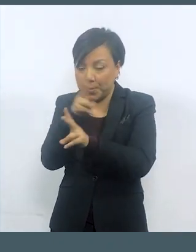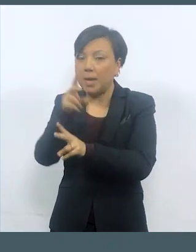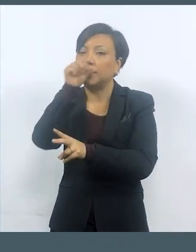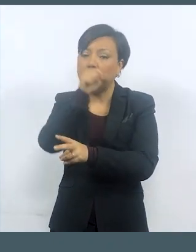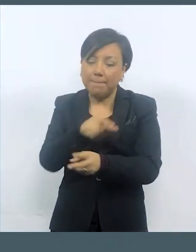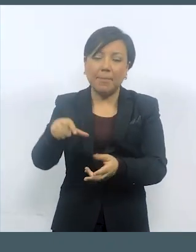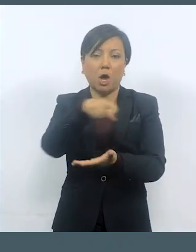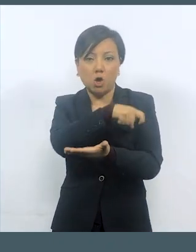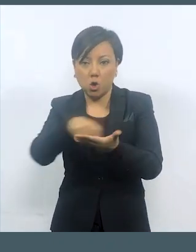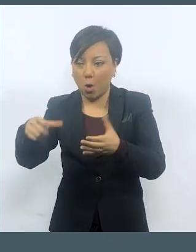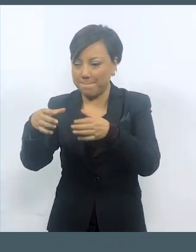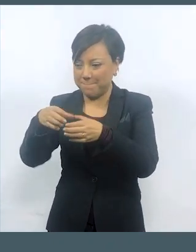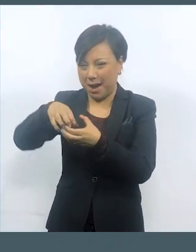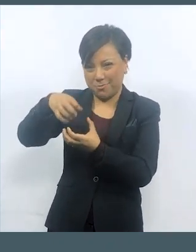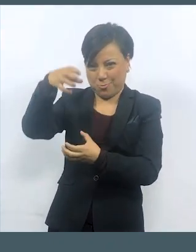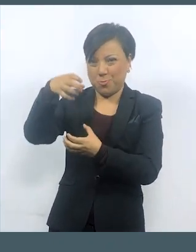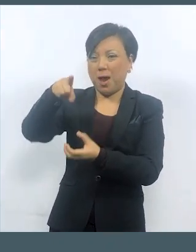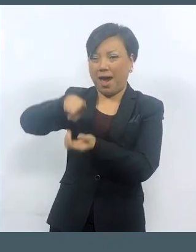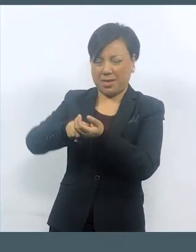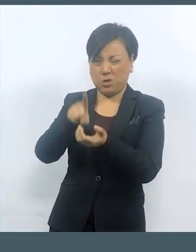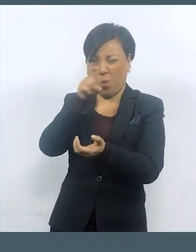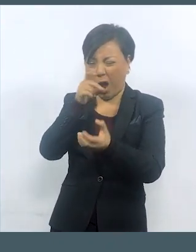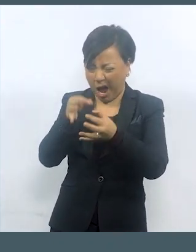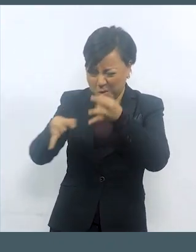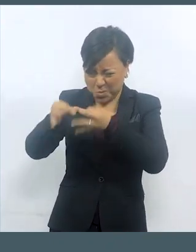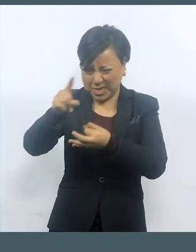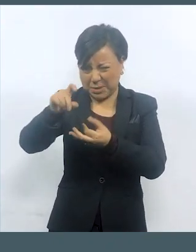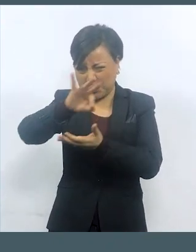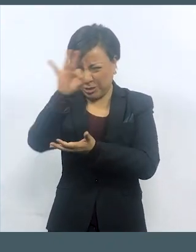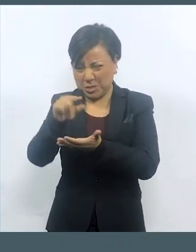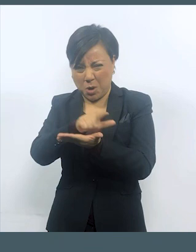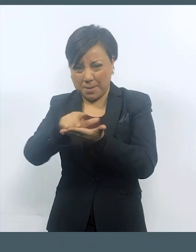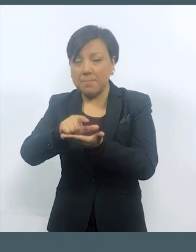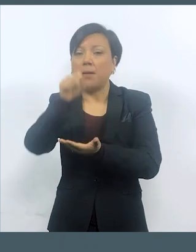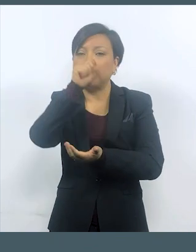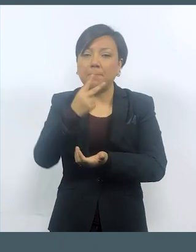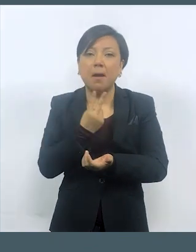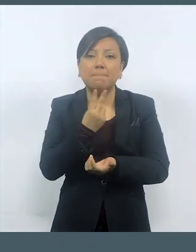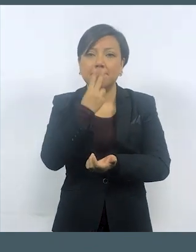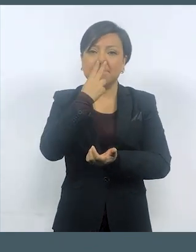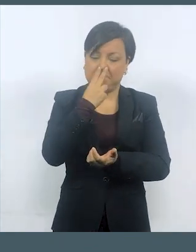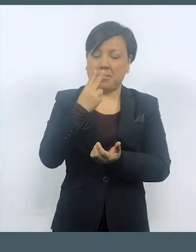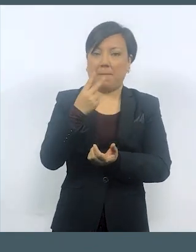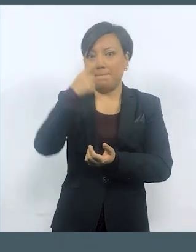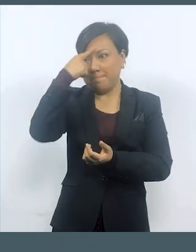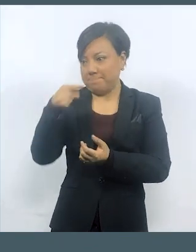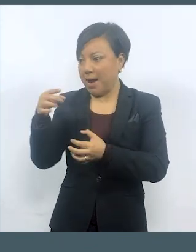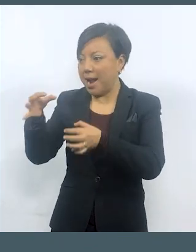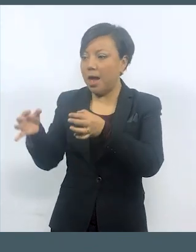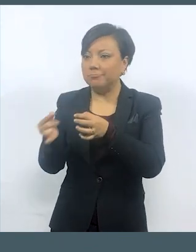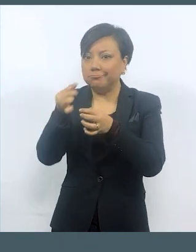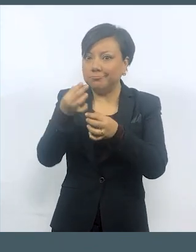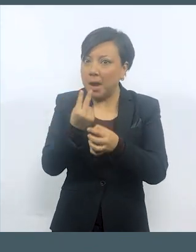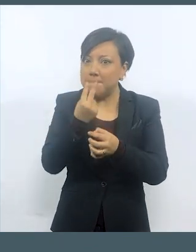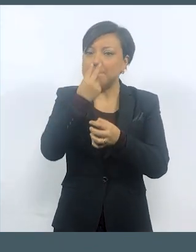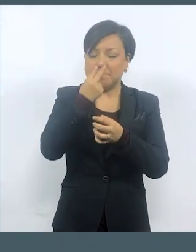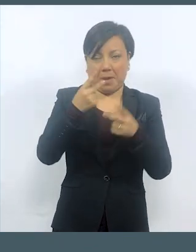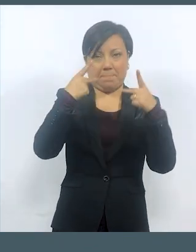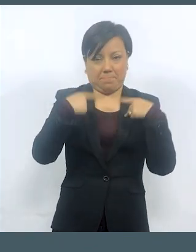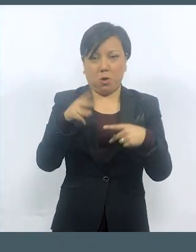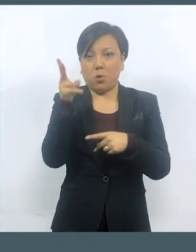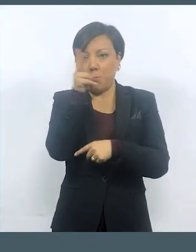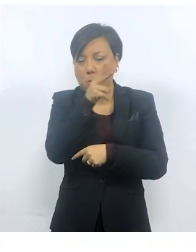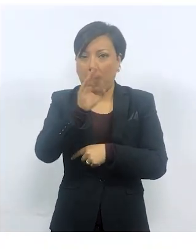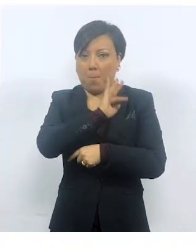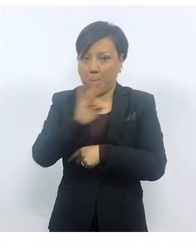adicionalmente deberás adquirir un humificador que utiliza agua destilada, así como puntas nasales de uso individual para proveer oxígeno directamente a una